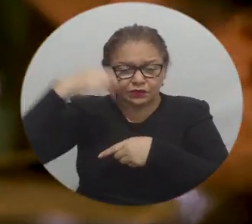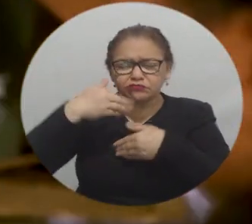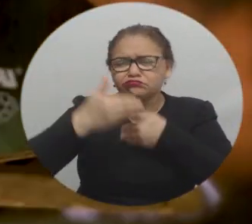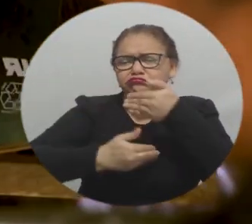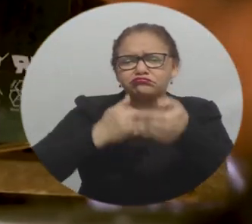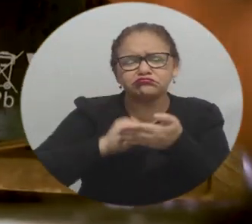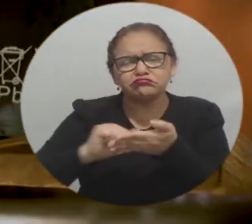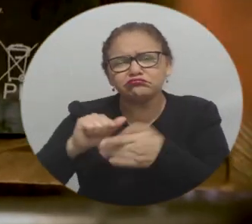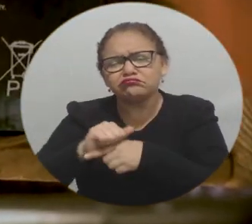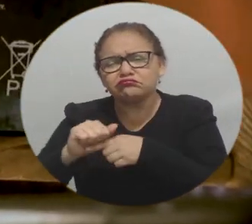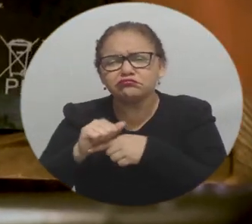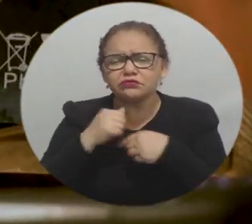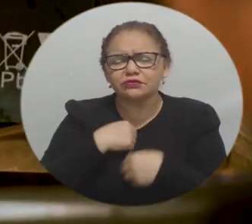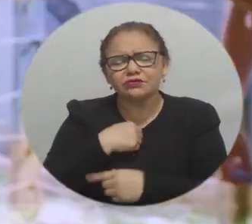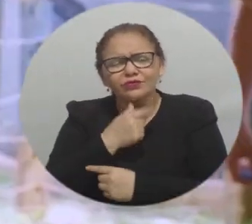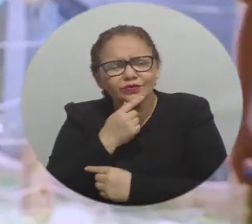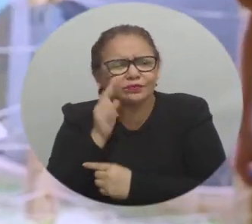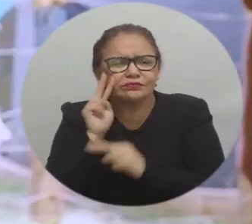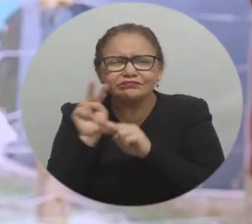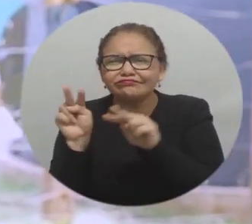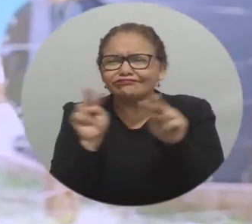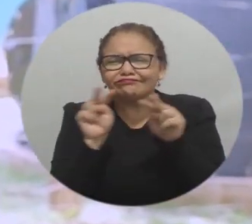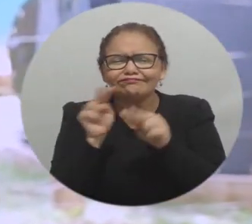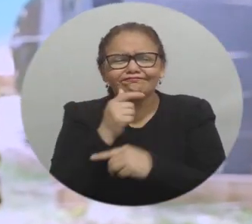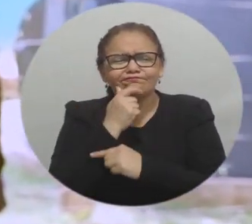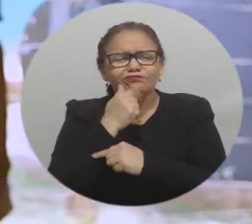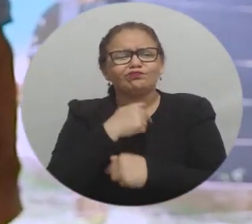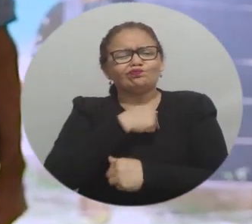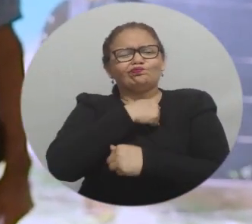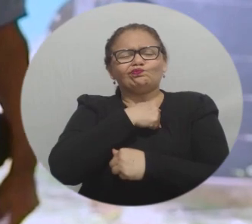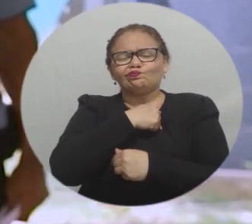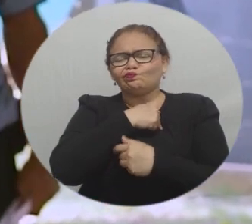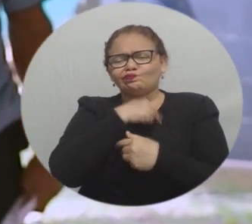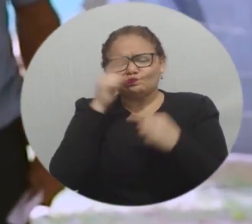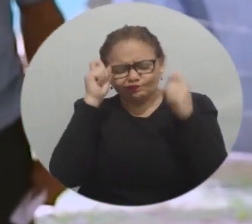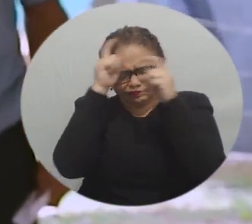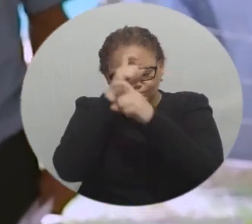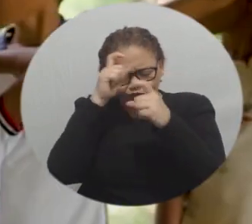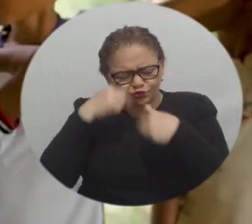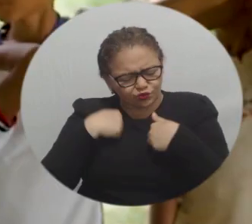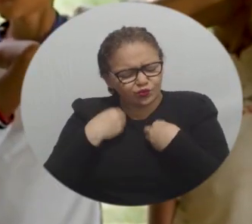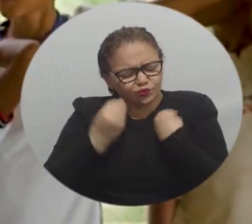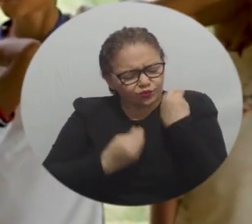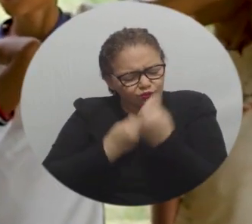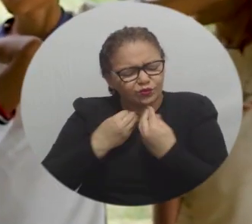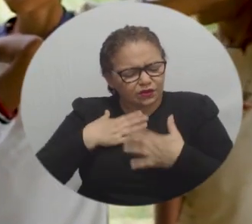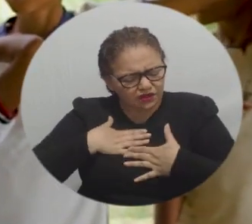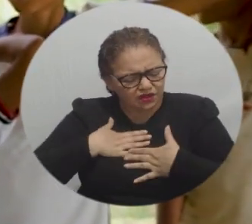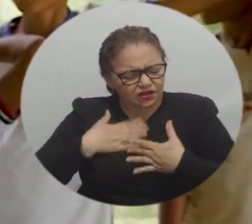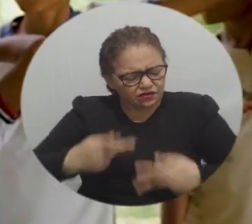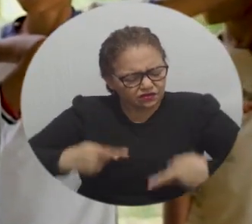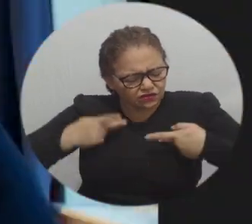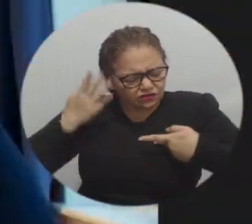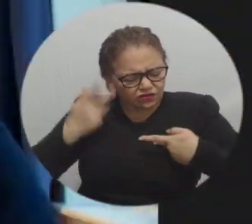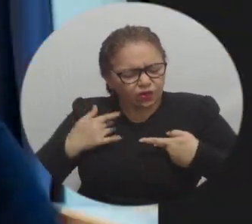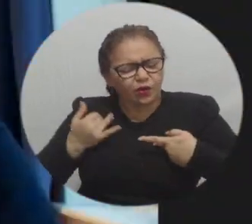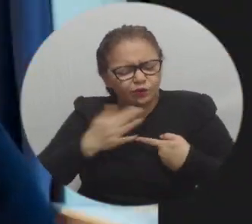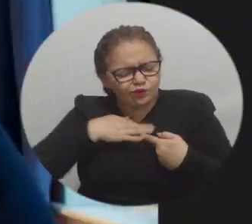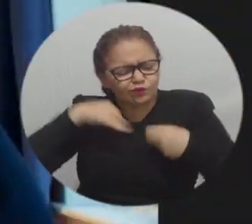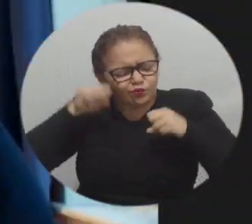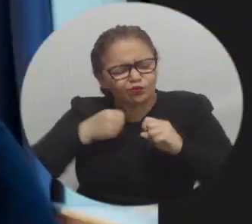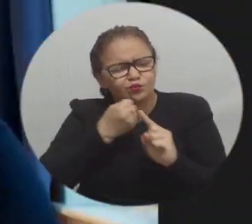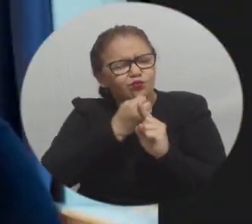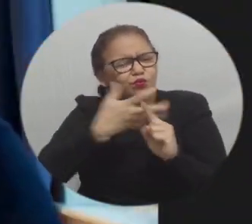Y comencé a sentir un poco como cuestionamientos internos de si todo esto que estoy haciendo en mi día a día